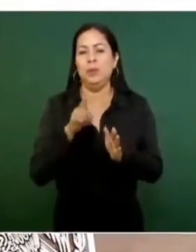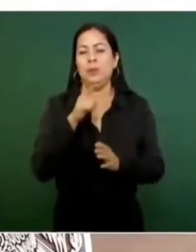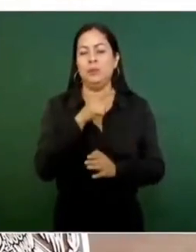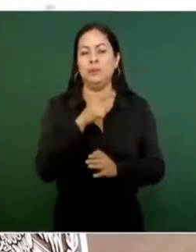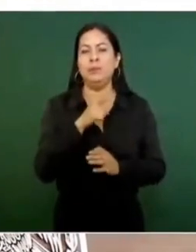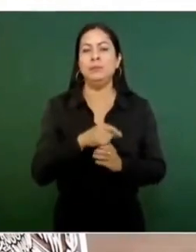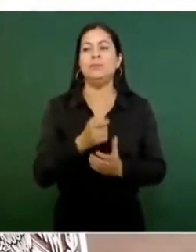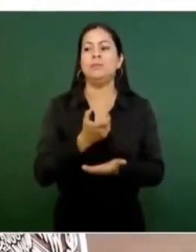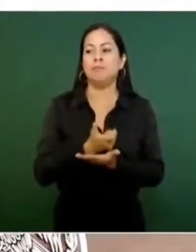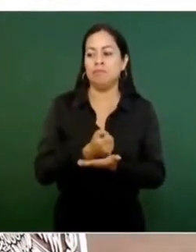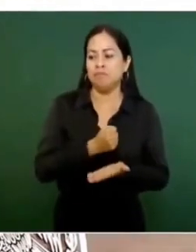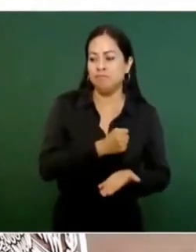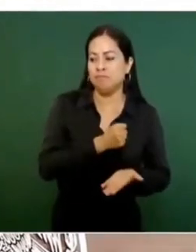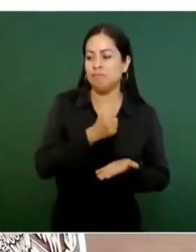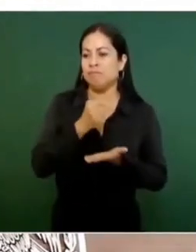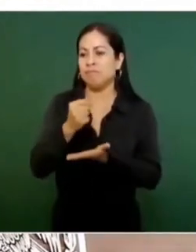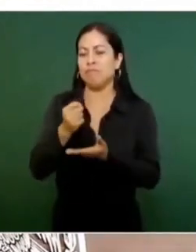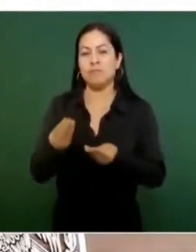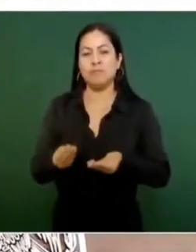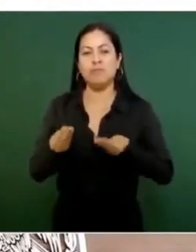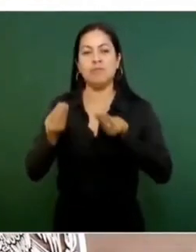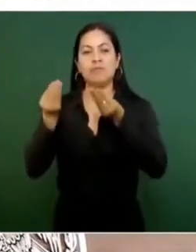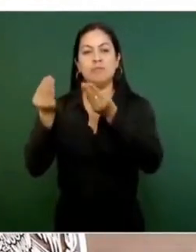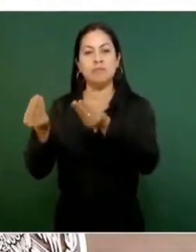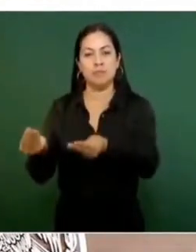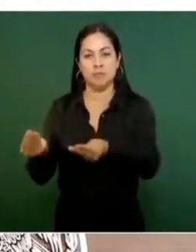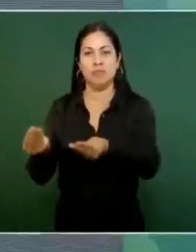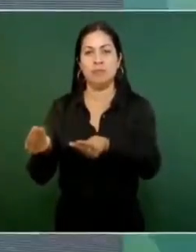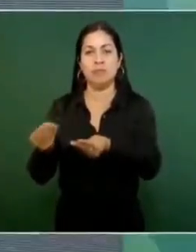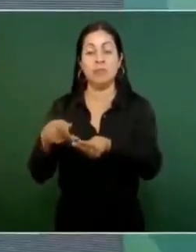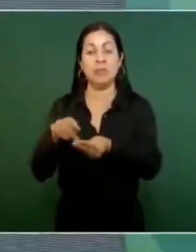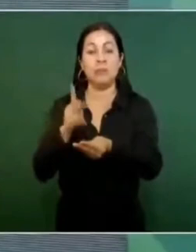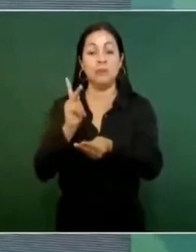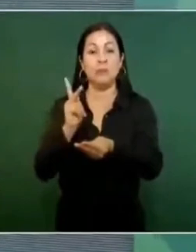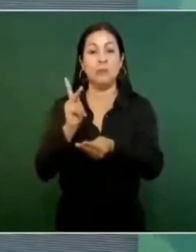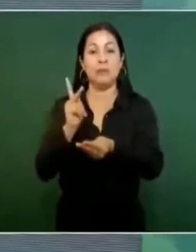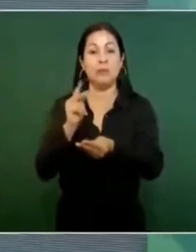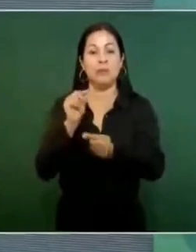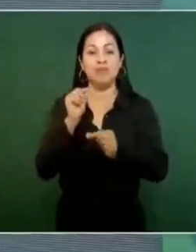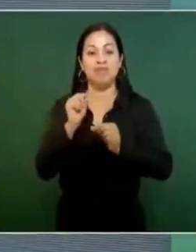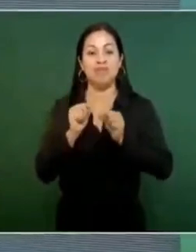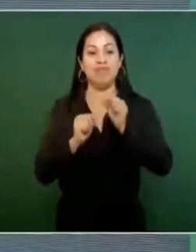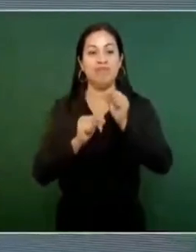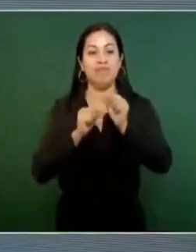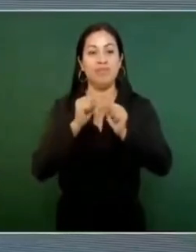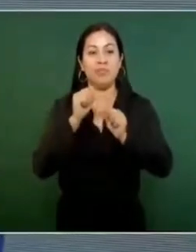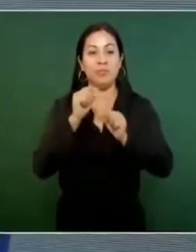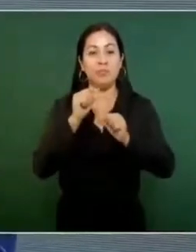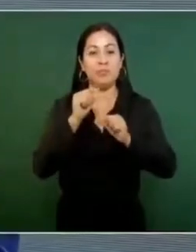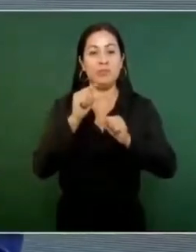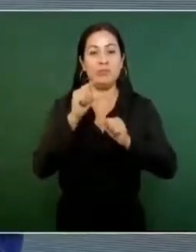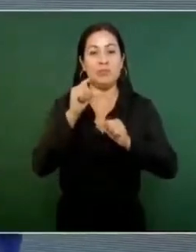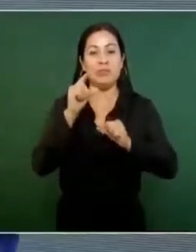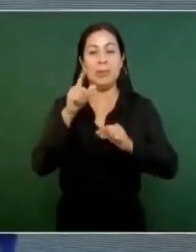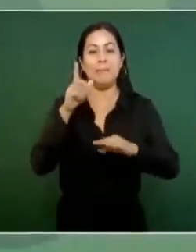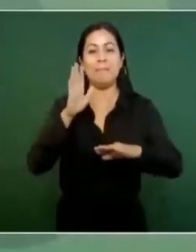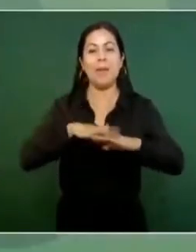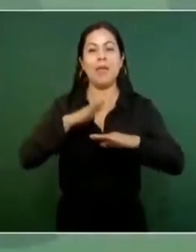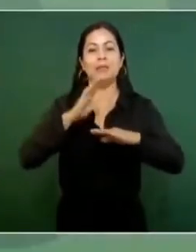se envían los recursos, pero fue creciendo la demanda de educación.